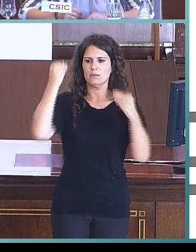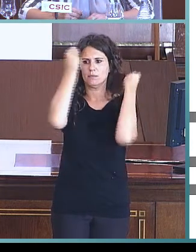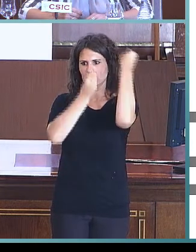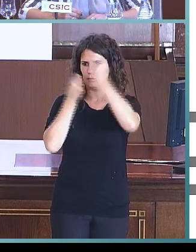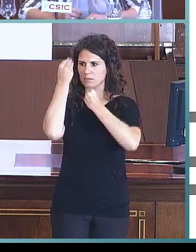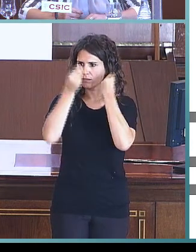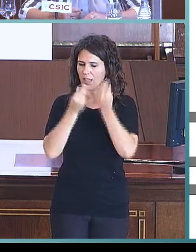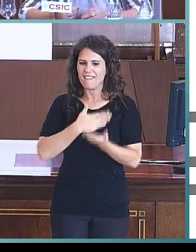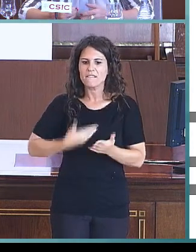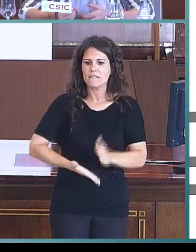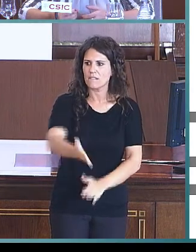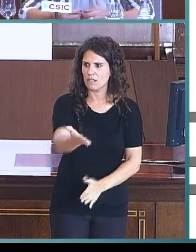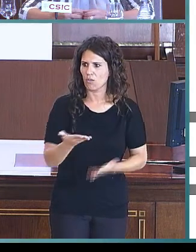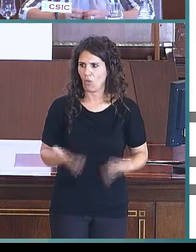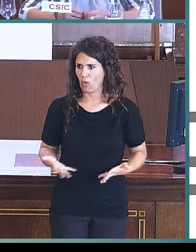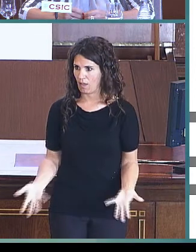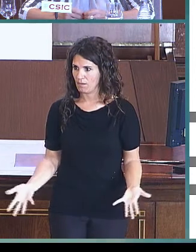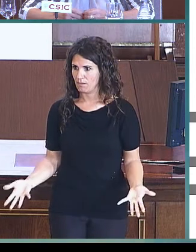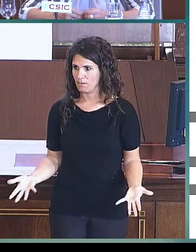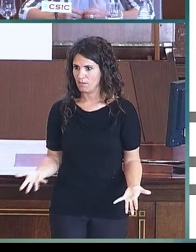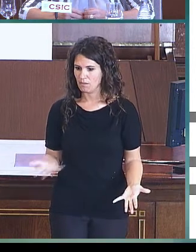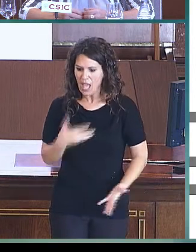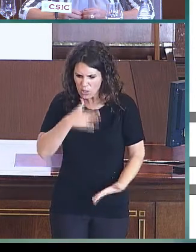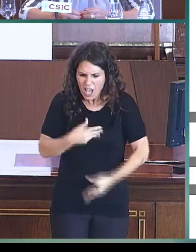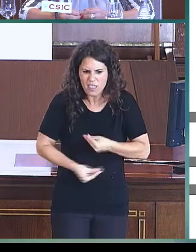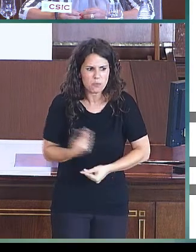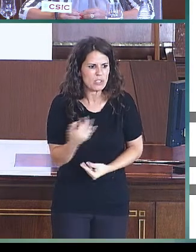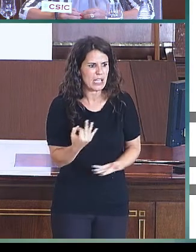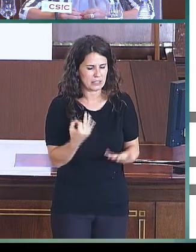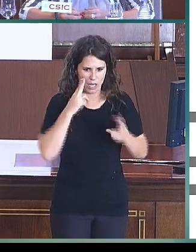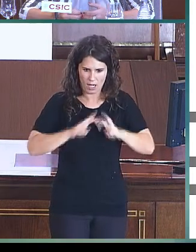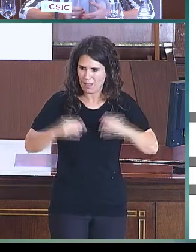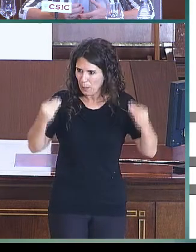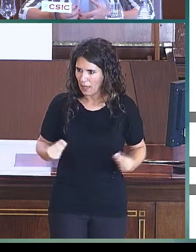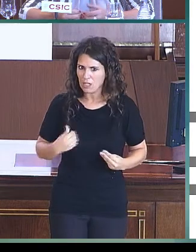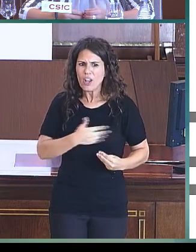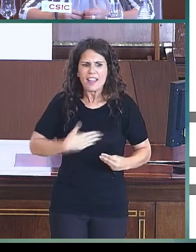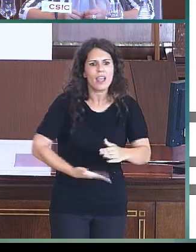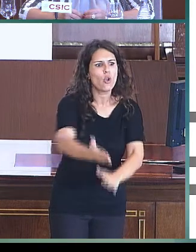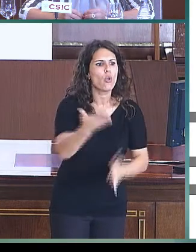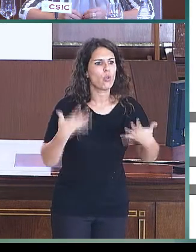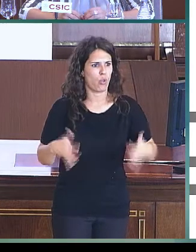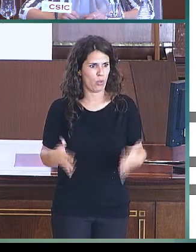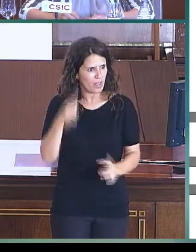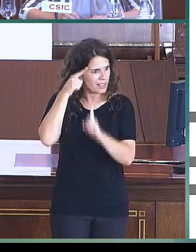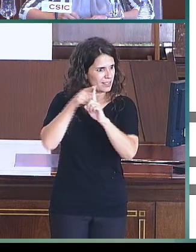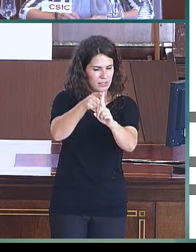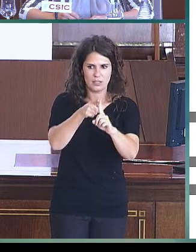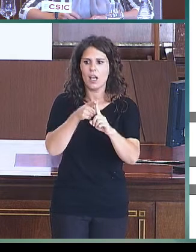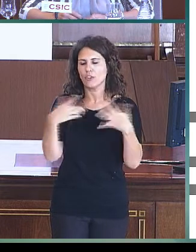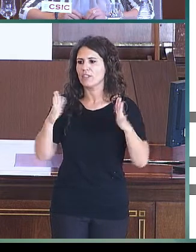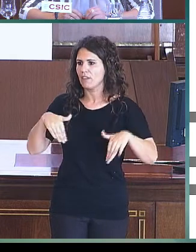qué es lo que estábamos haciendo y hacia dónde queríamos ir. Y, bueno, pues sí que se planteó una renovación